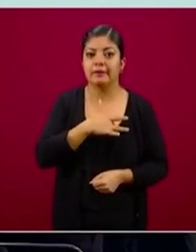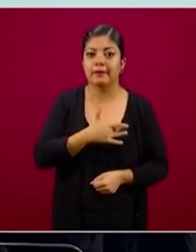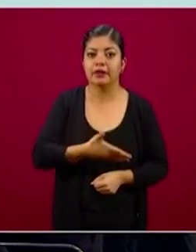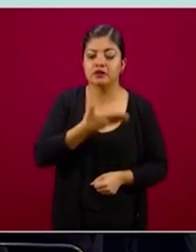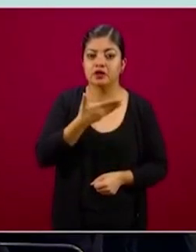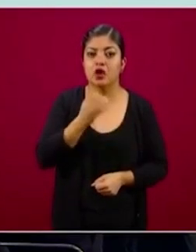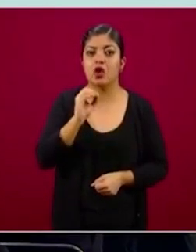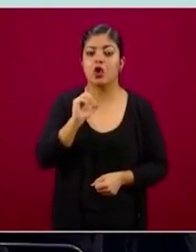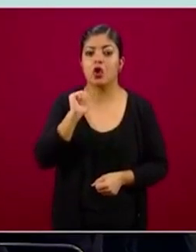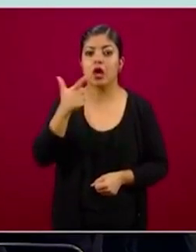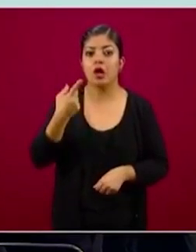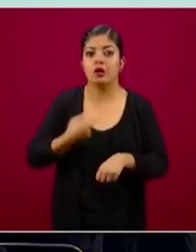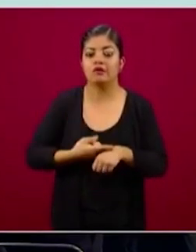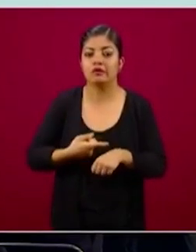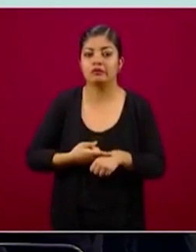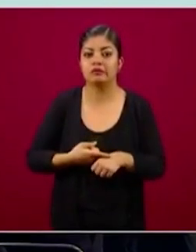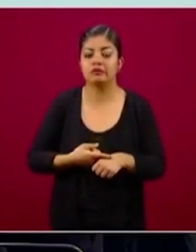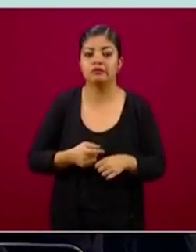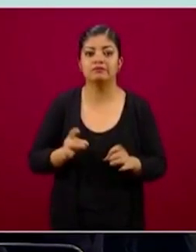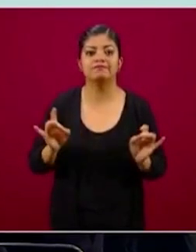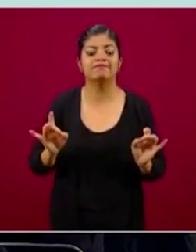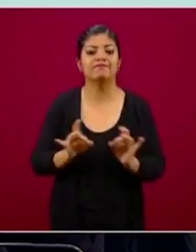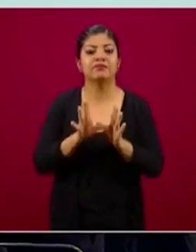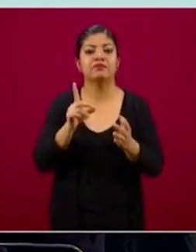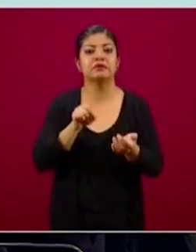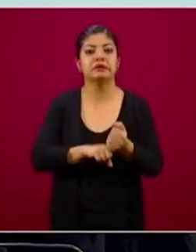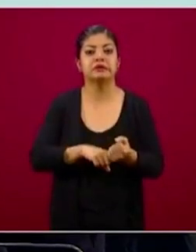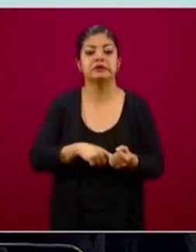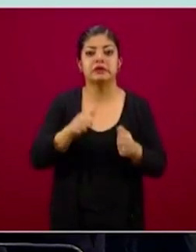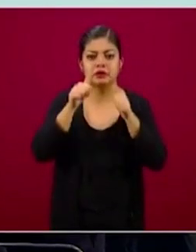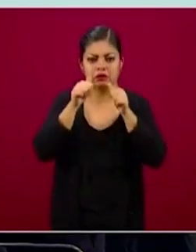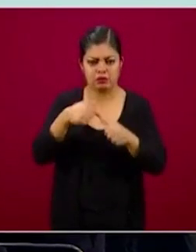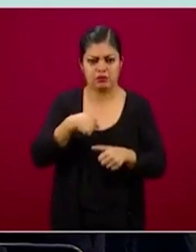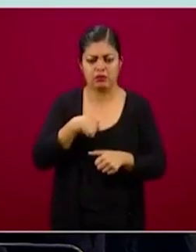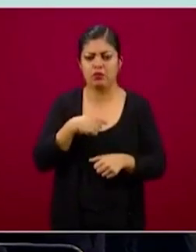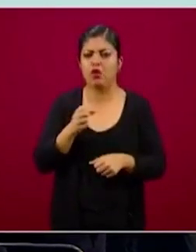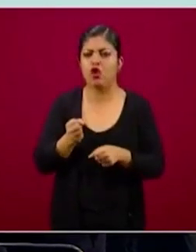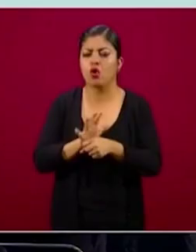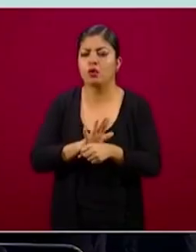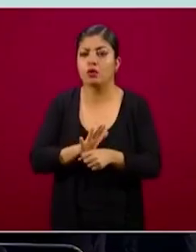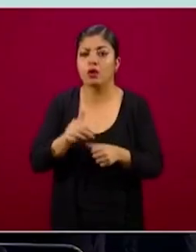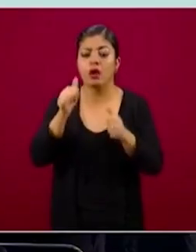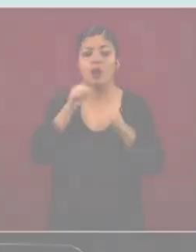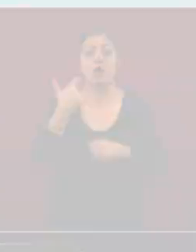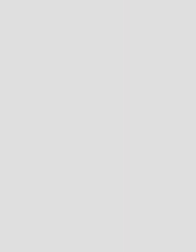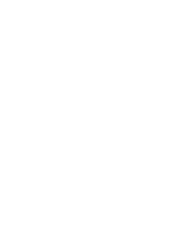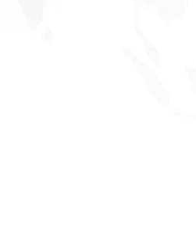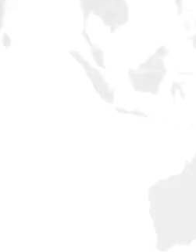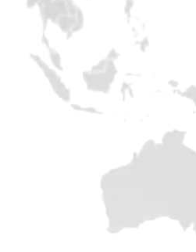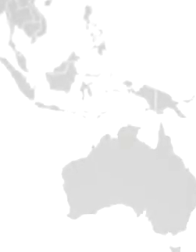inmunosupresión, precisamente a consecuencia de que demandaron atención médica por COVID-19.